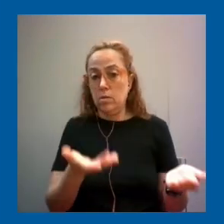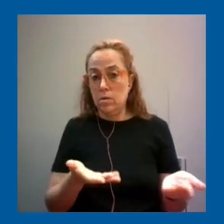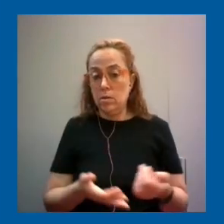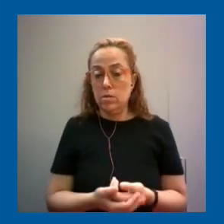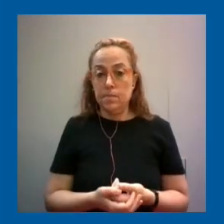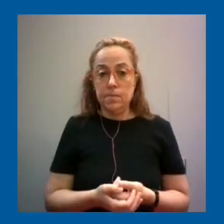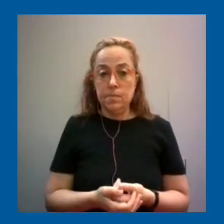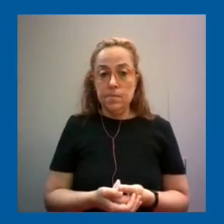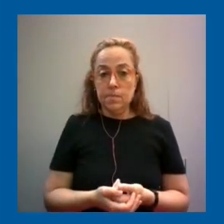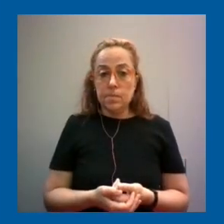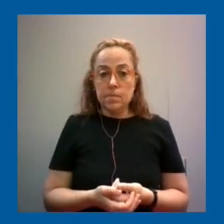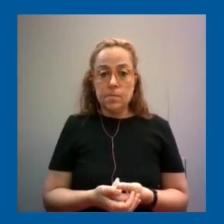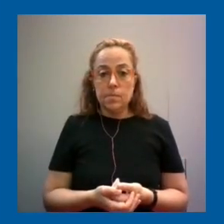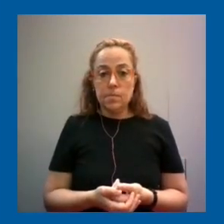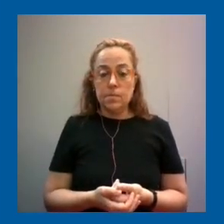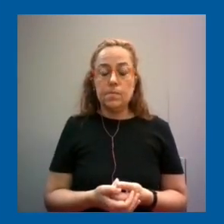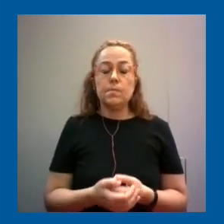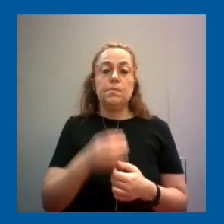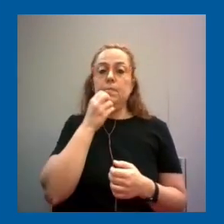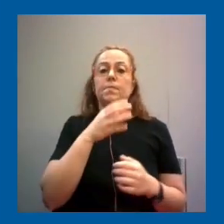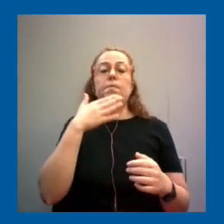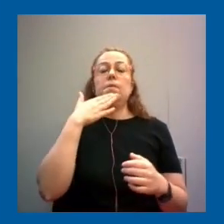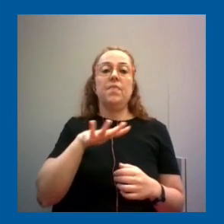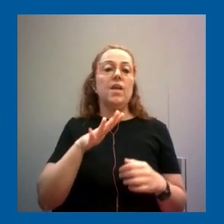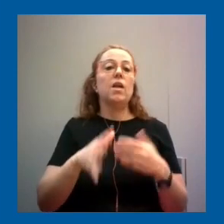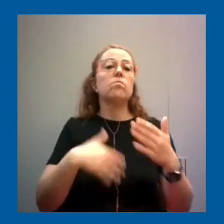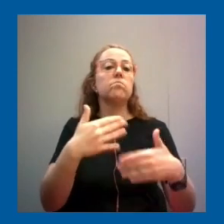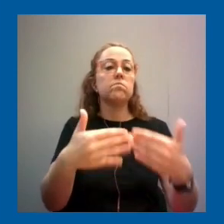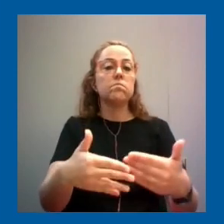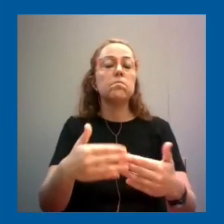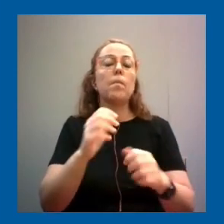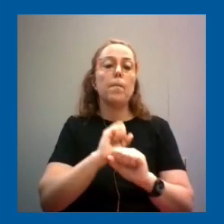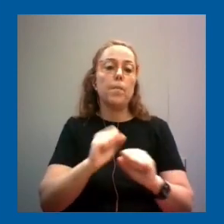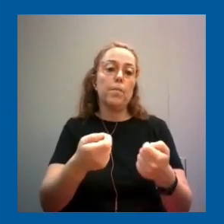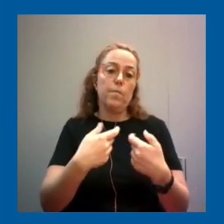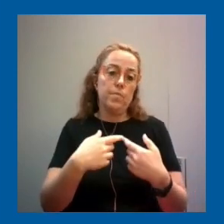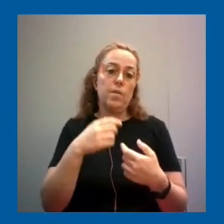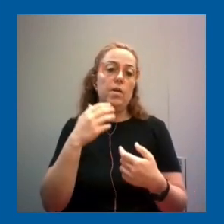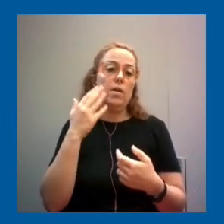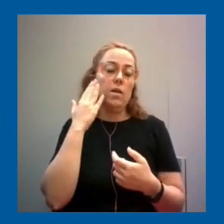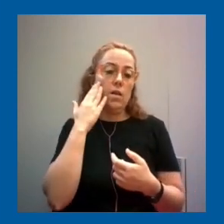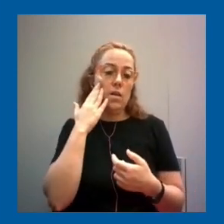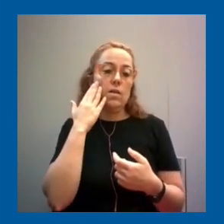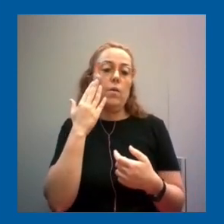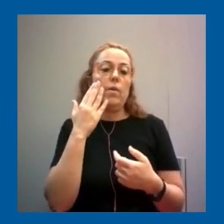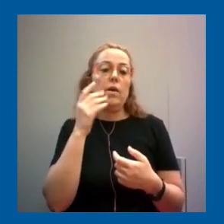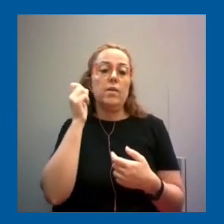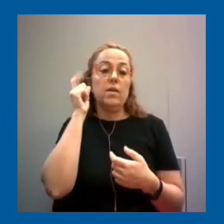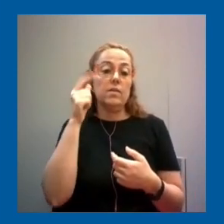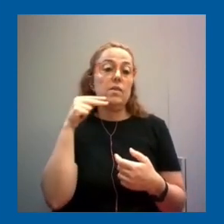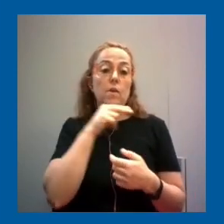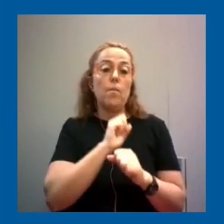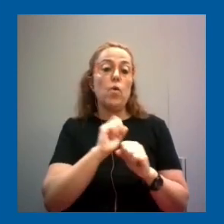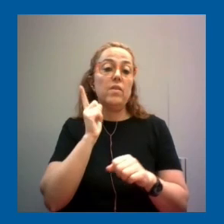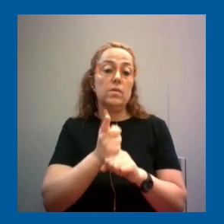Eso, el entender cómo funcionan nos va a permitir saber cuándo la inteligencia artificial puede tomar decisiones por nosotros y cuándo no.